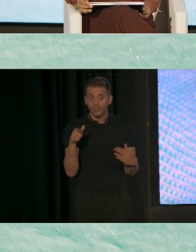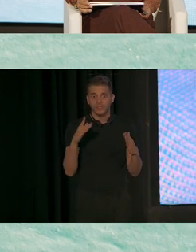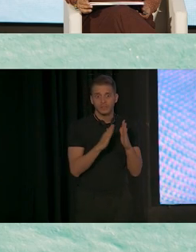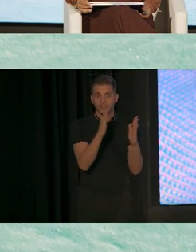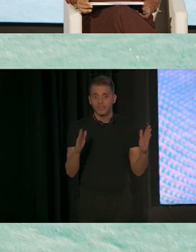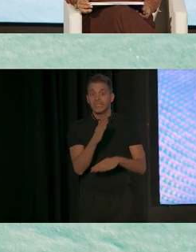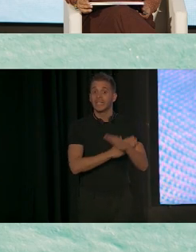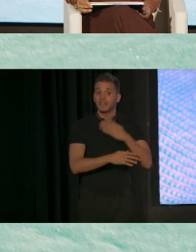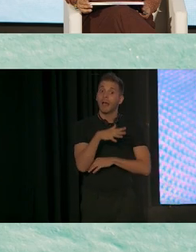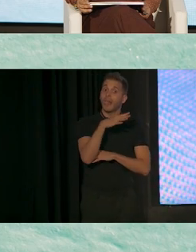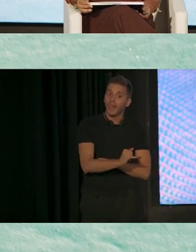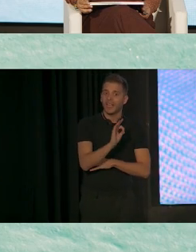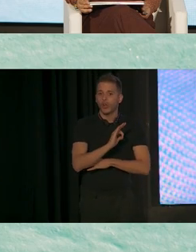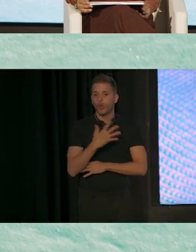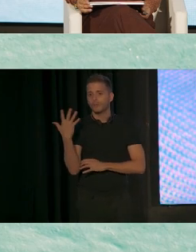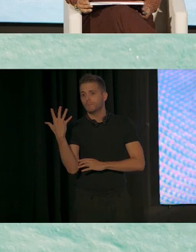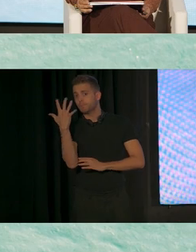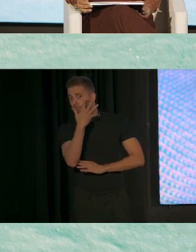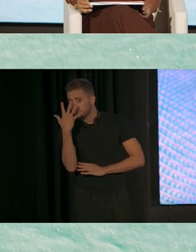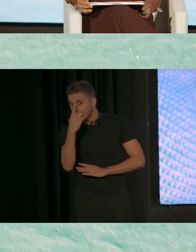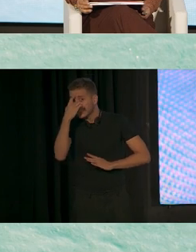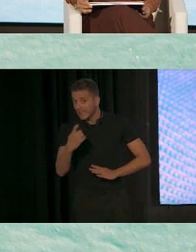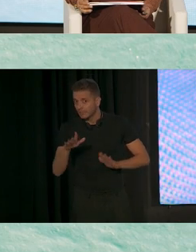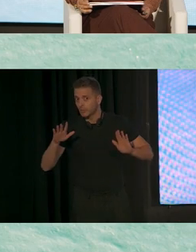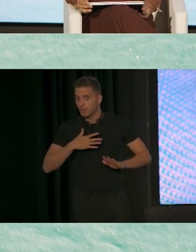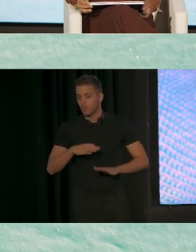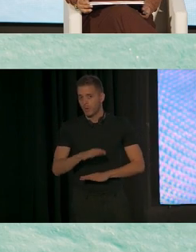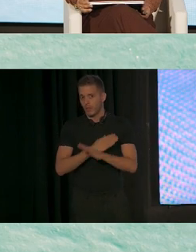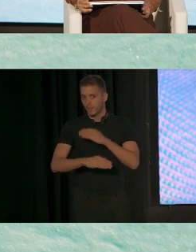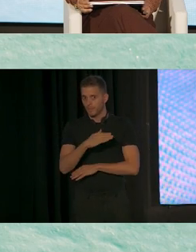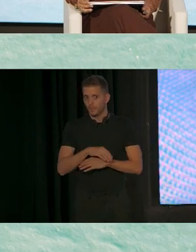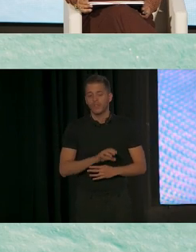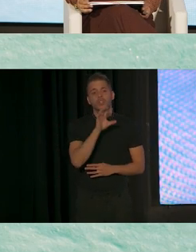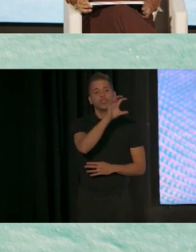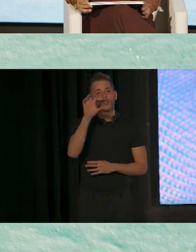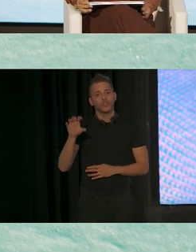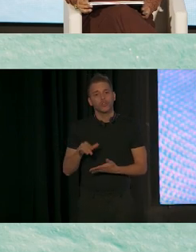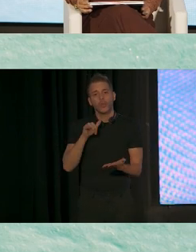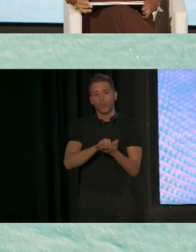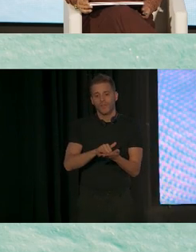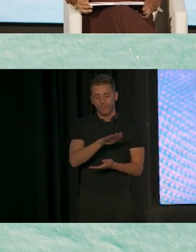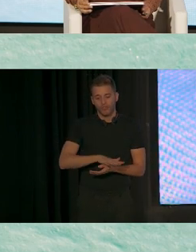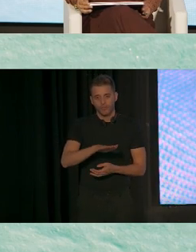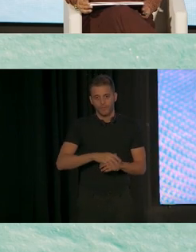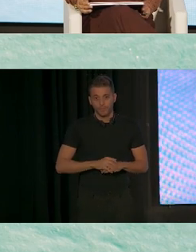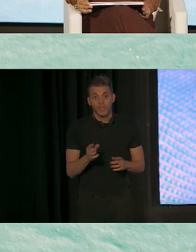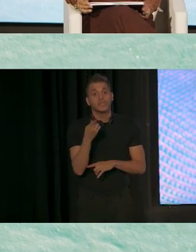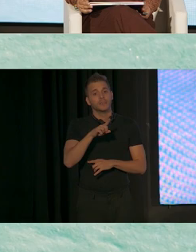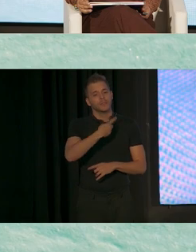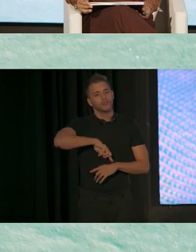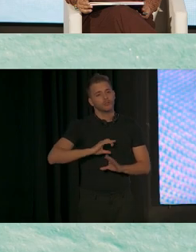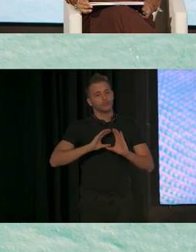sospechadas en los cinco condados de Nueva York. Contamos con el equipo de